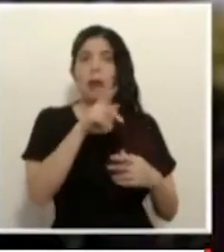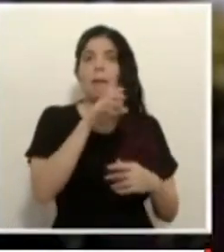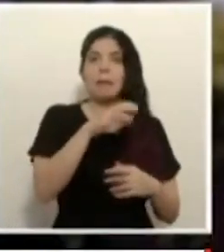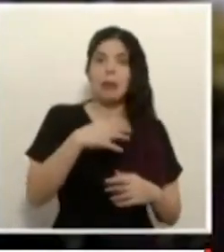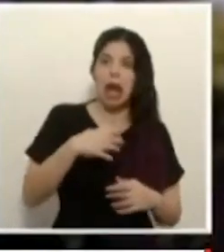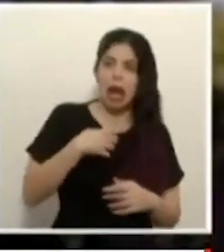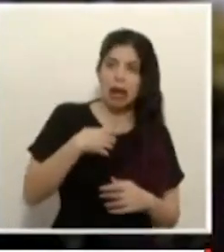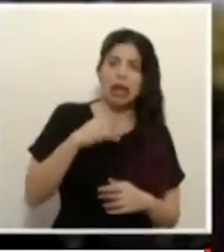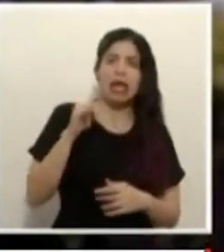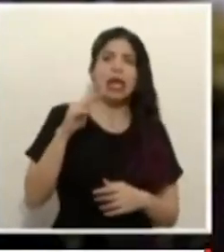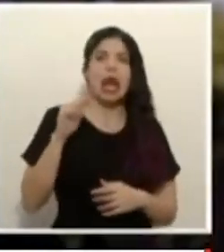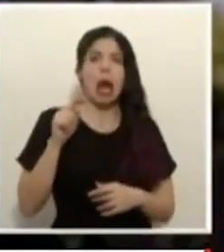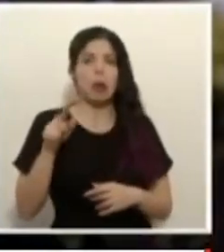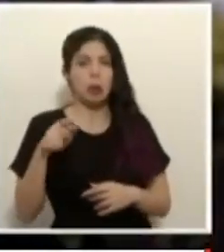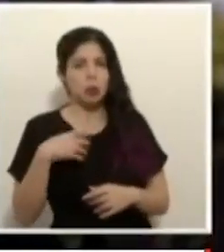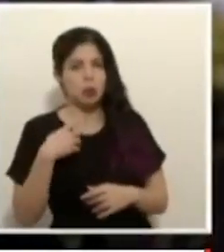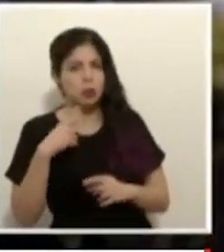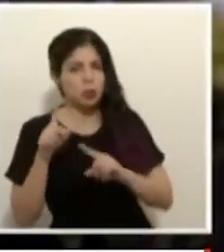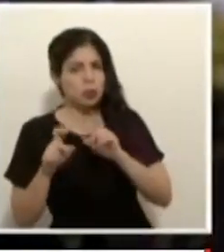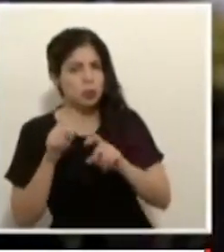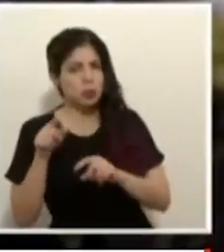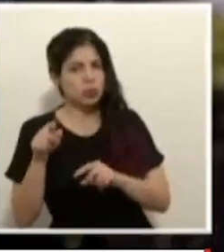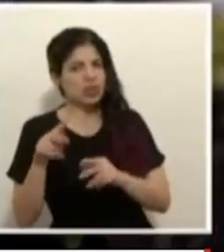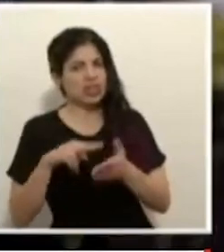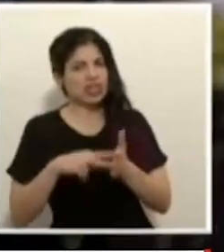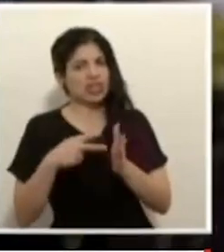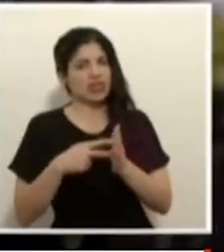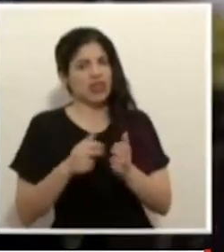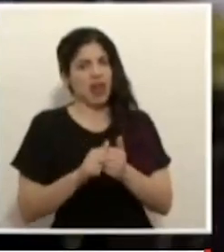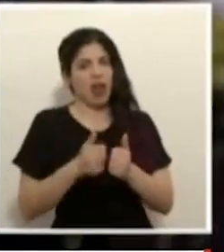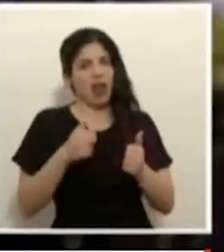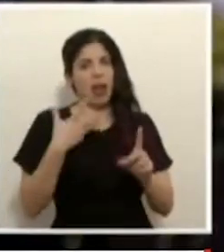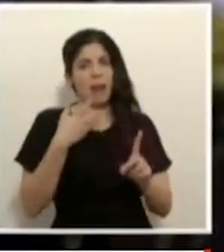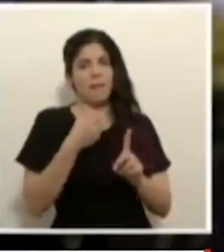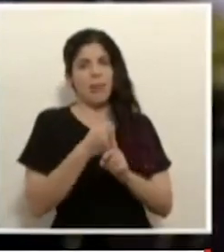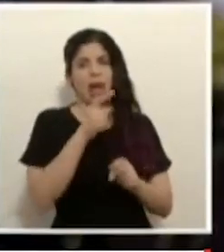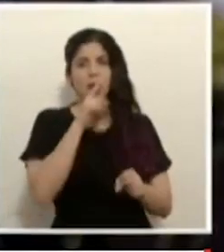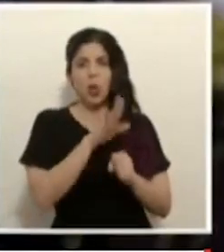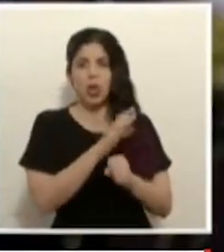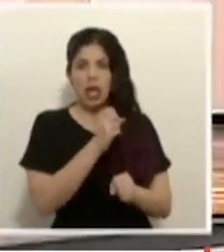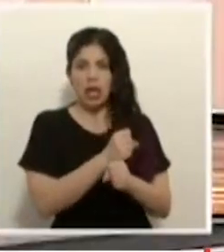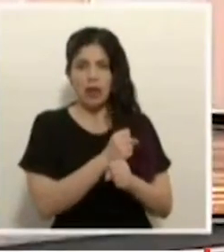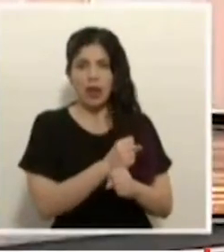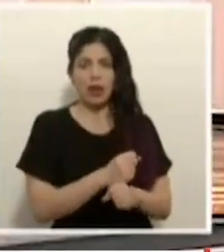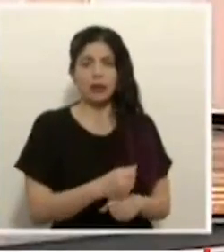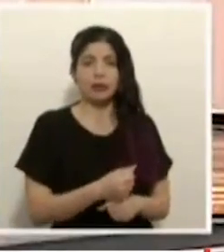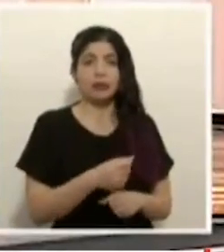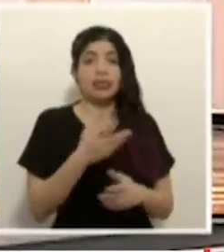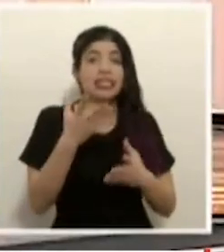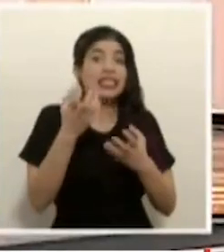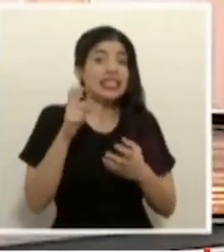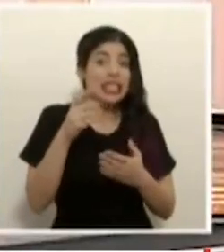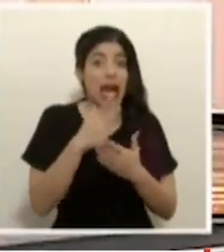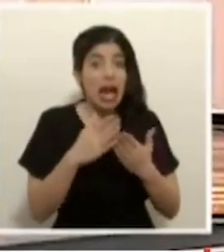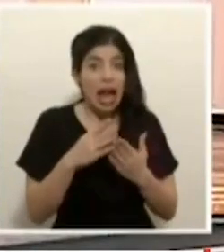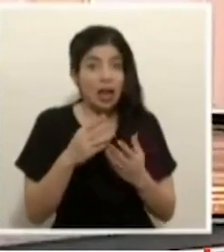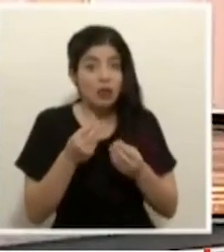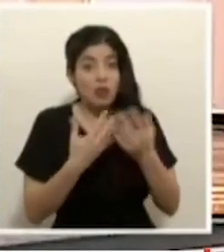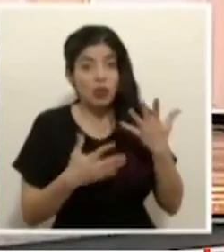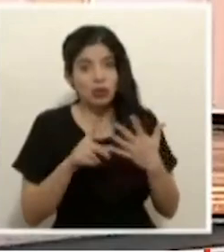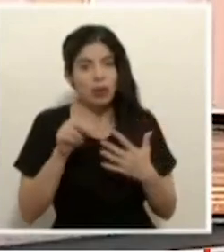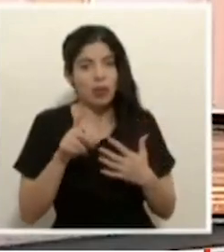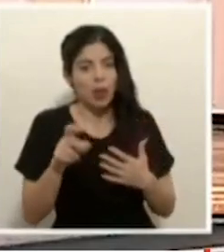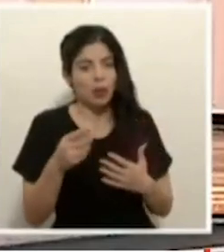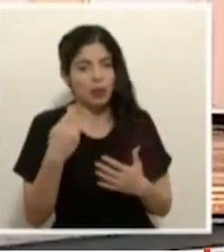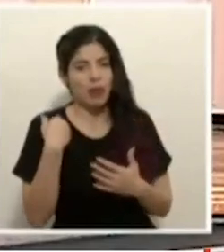INAMU también lo cuestiona y dicen que eso sería un retroceso a las garantías laborales muchas gracias gracias si quieren les repito si dije muchas gracias yo creo